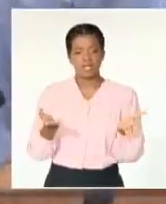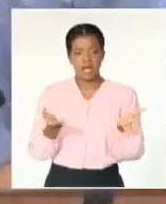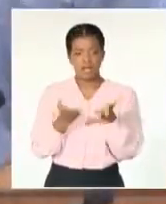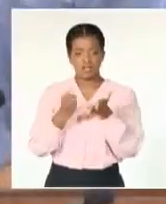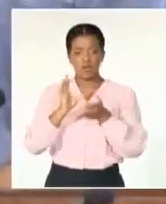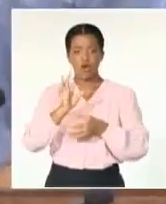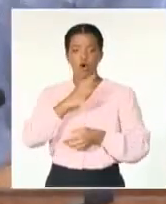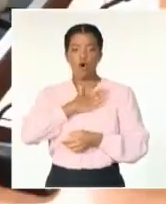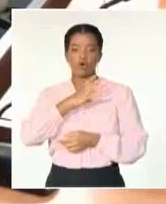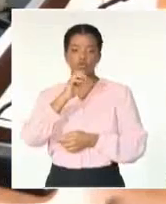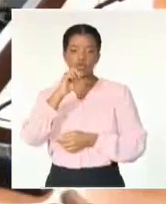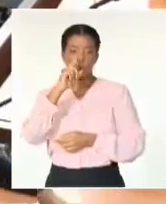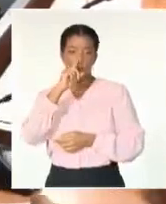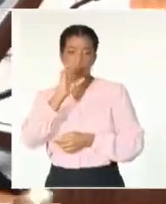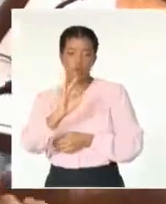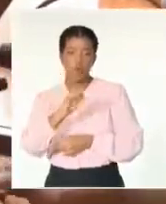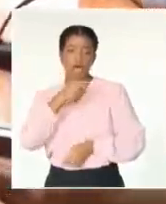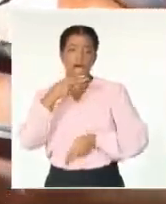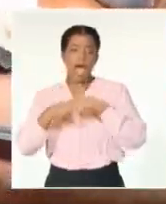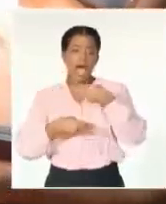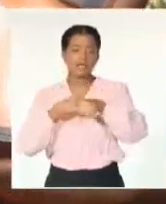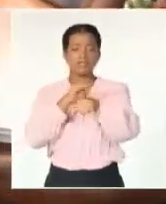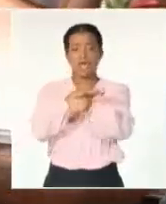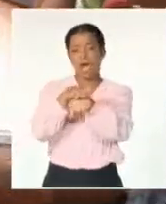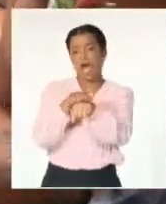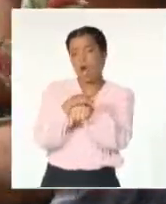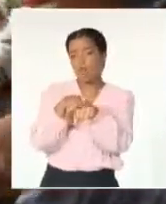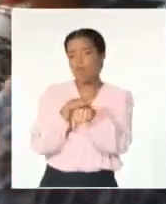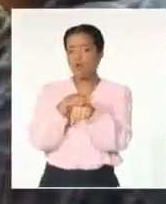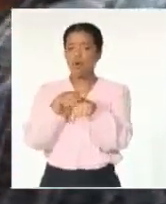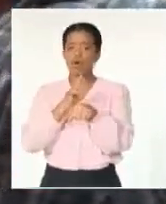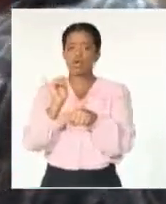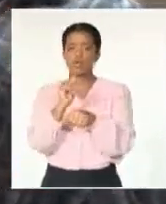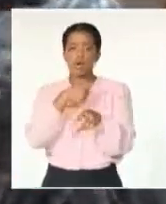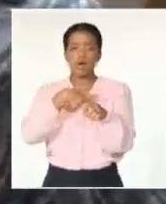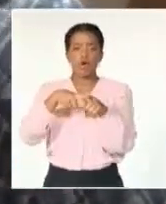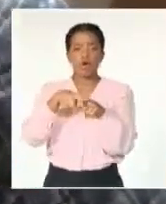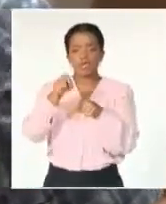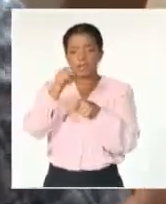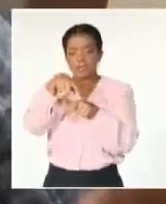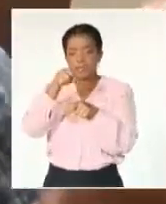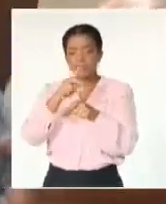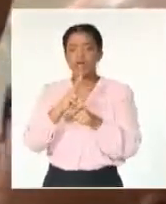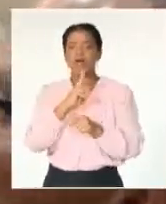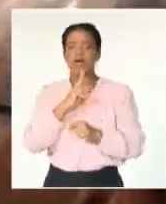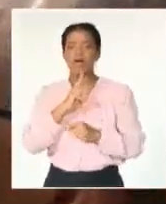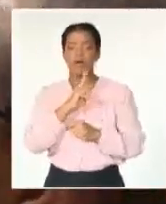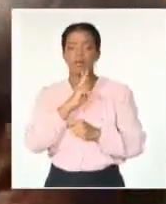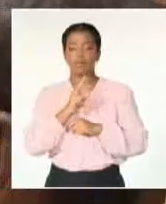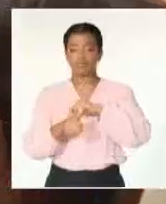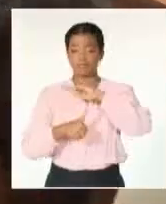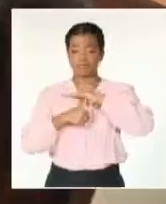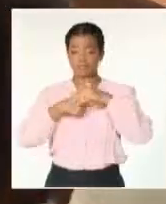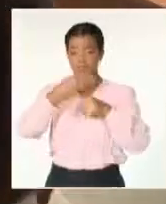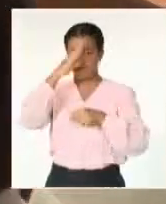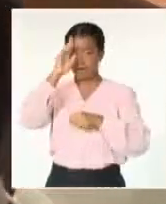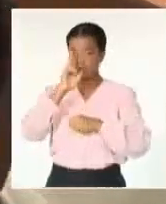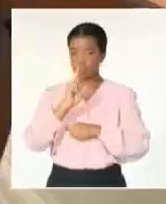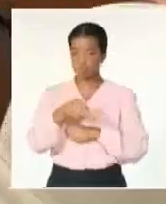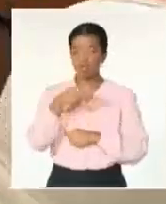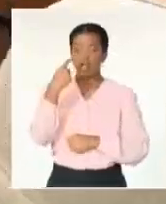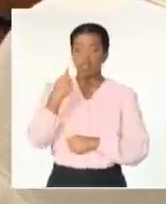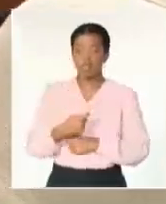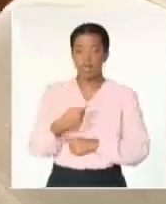desde jabones terapéuticos hasta equipos para tratar el agua. En ese sentido, el mandatario cubano convocó a generalizar los